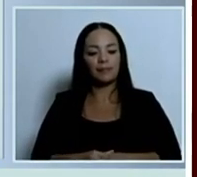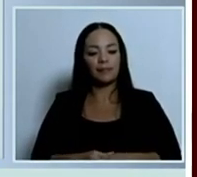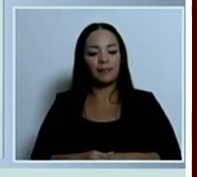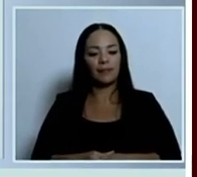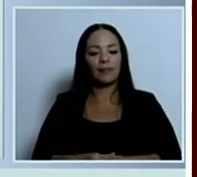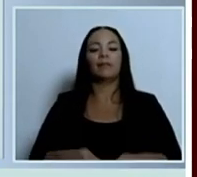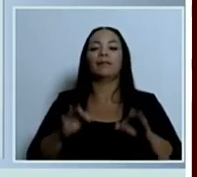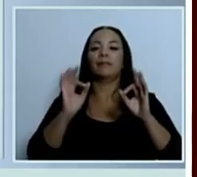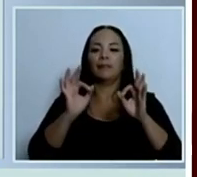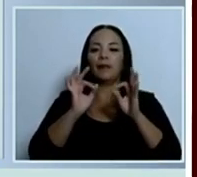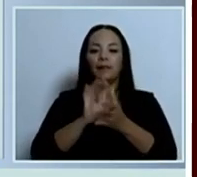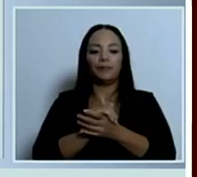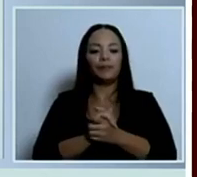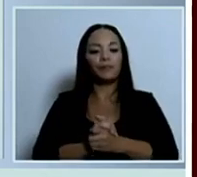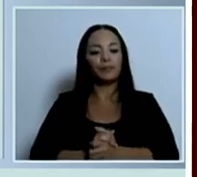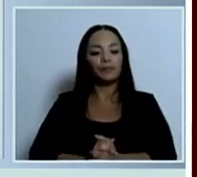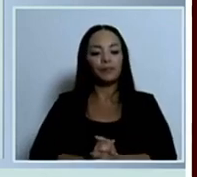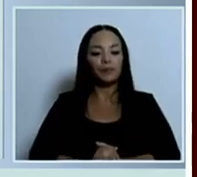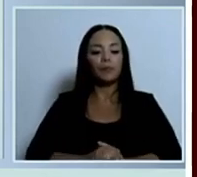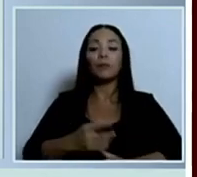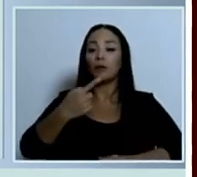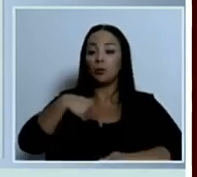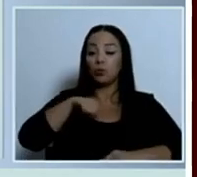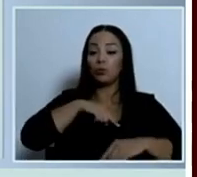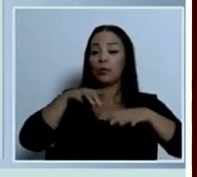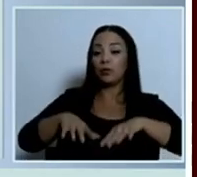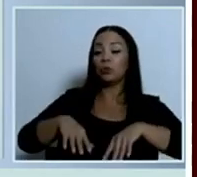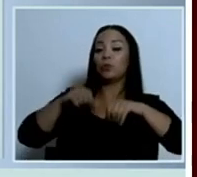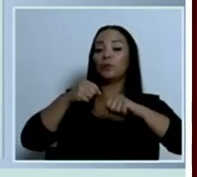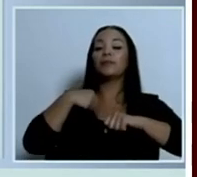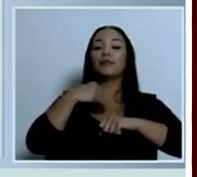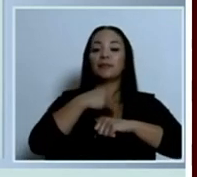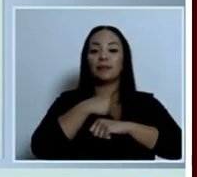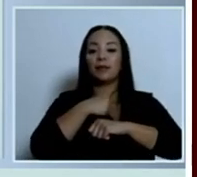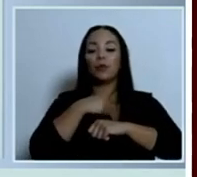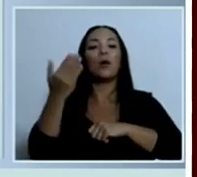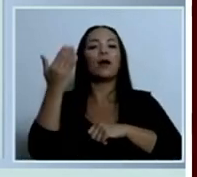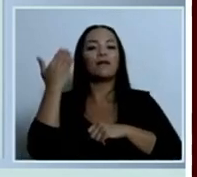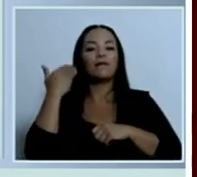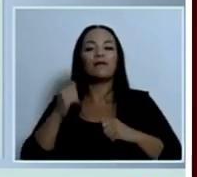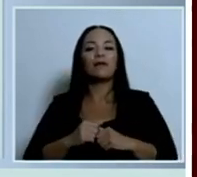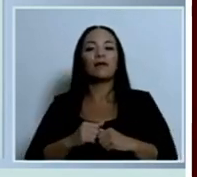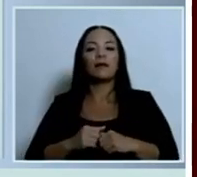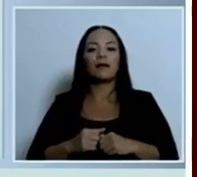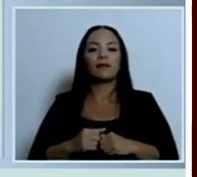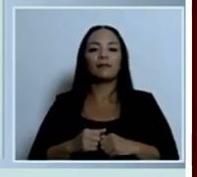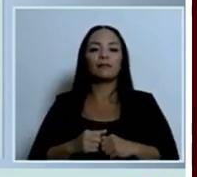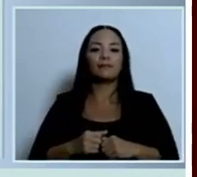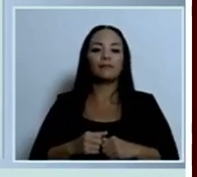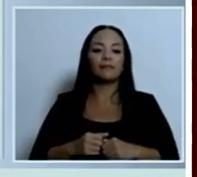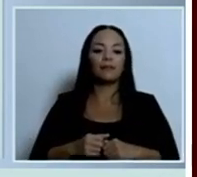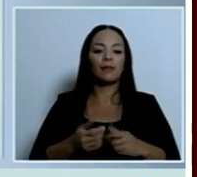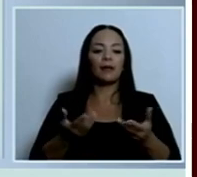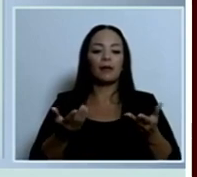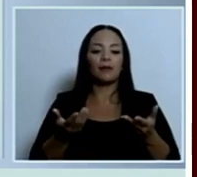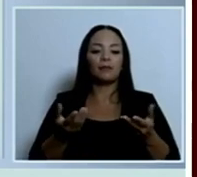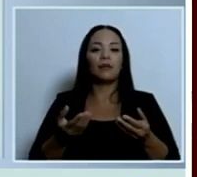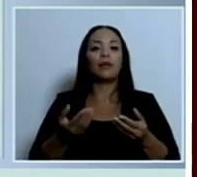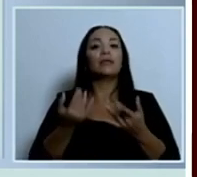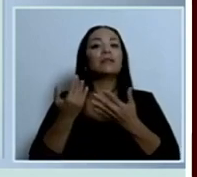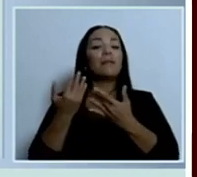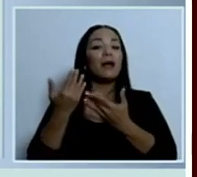Ok. Cuando nosotros asumimos el ministerio, había una presa, por así decirlo, de renovaciones de